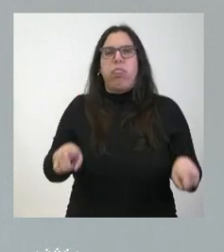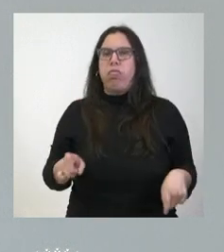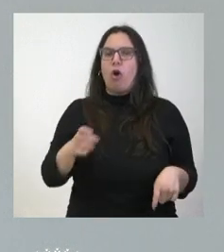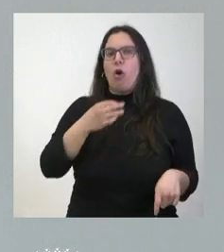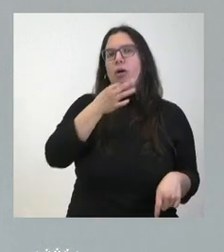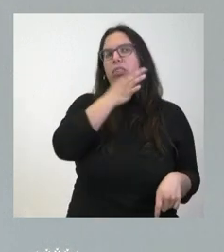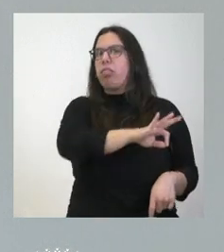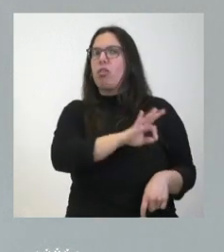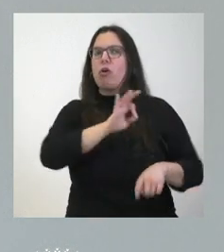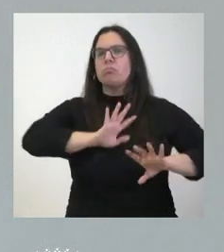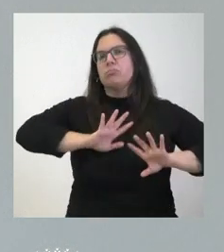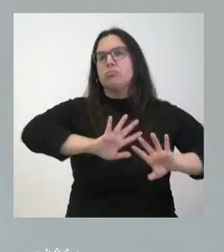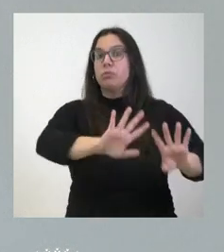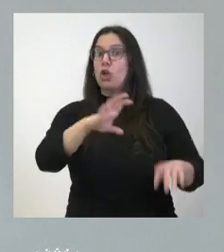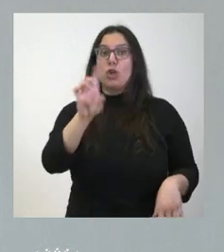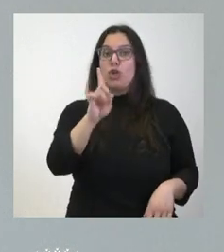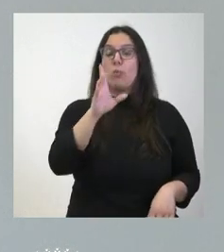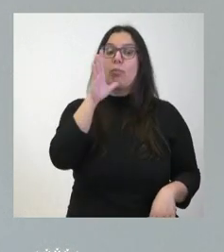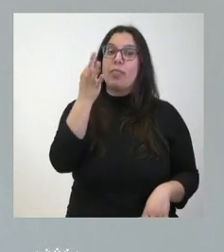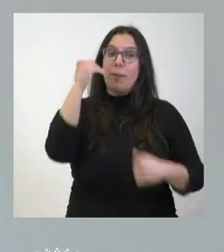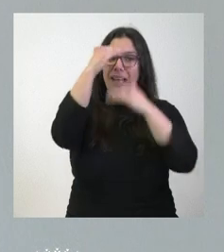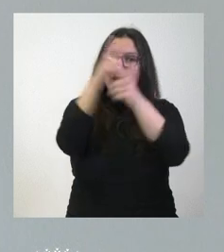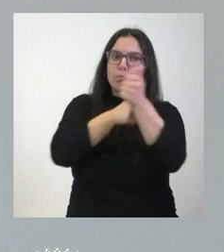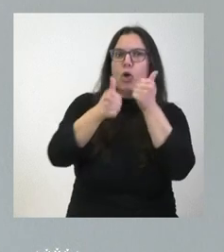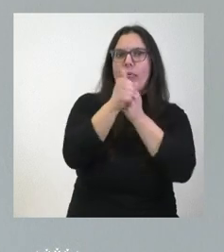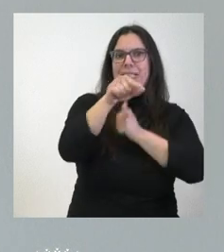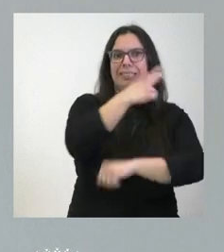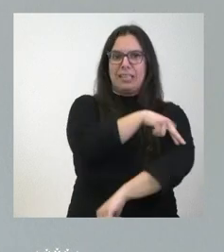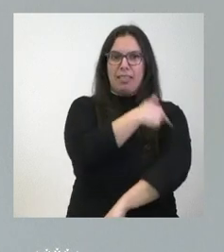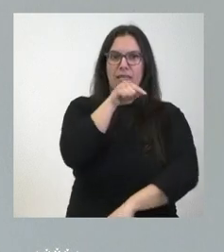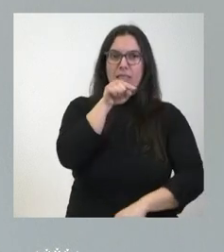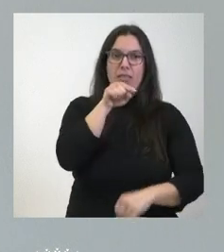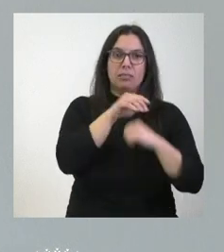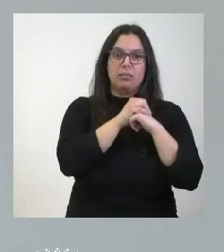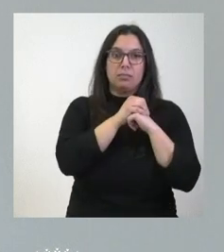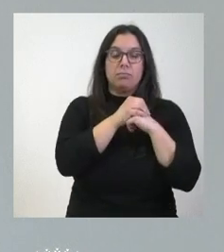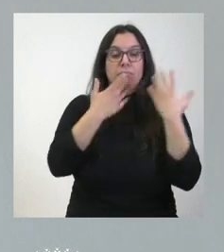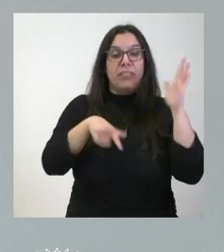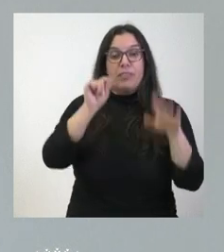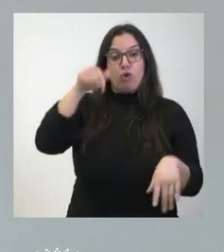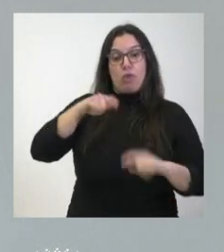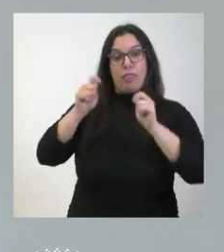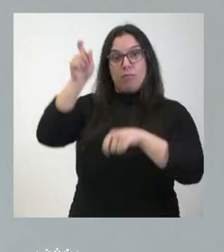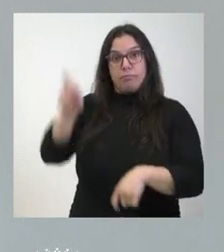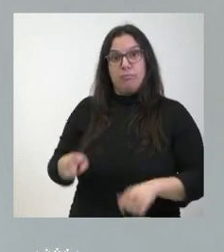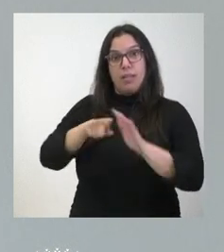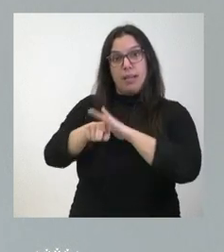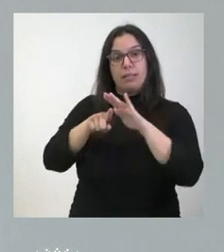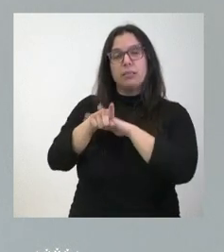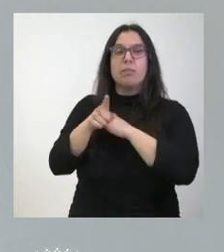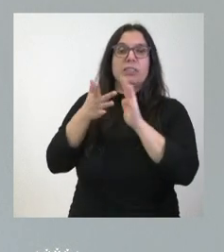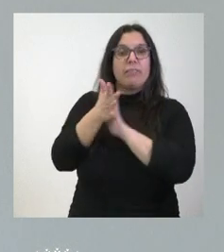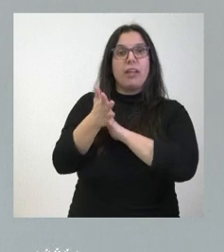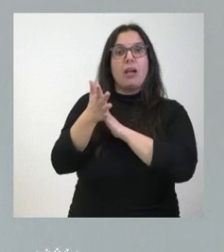descuidarnos de atender con carácter prioritario al servicio sanitario y esta decisión que tomamos hoy lo que hace es